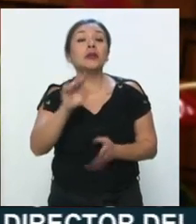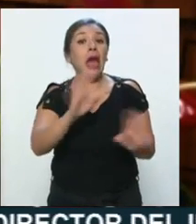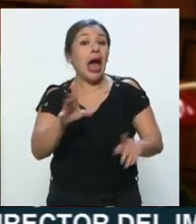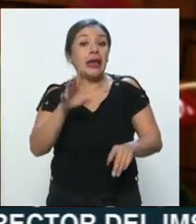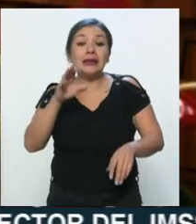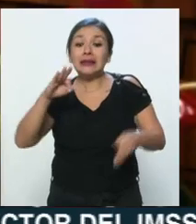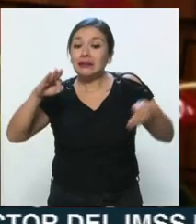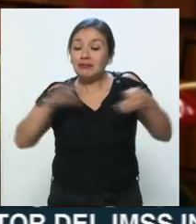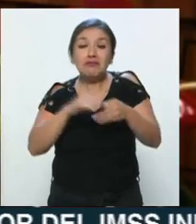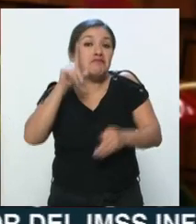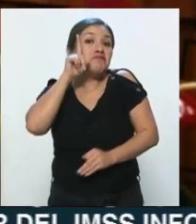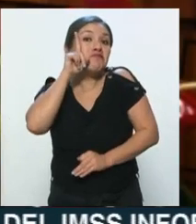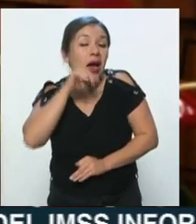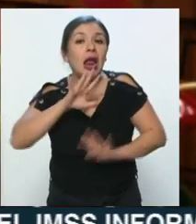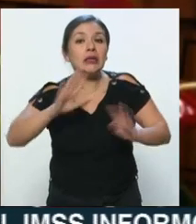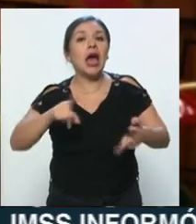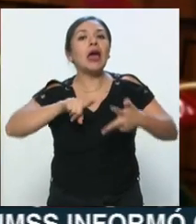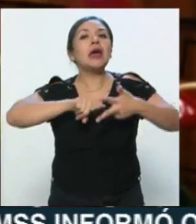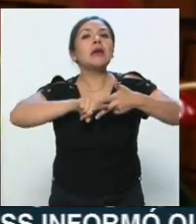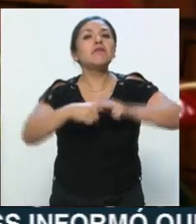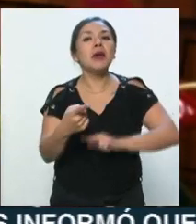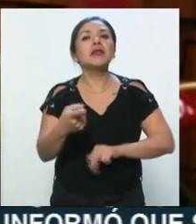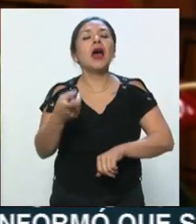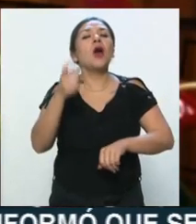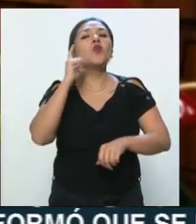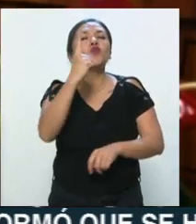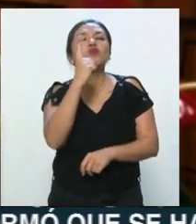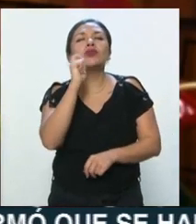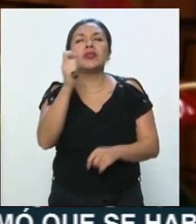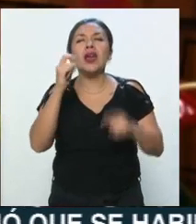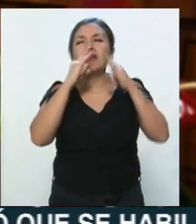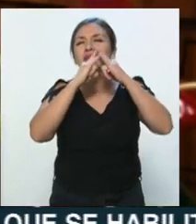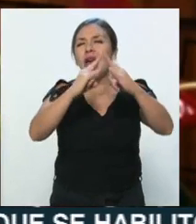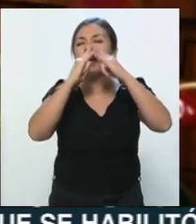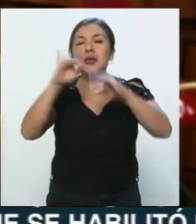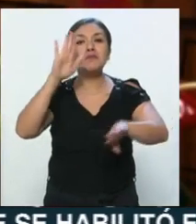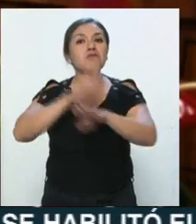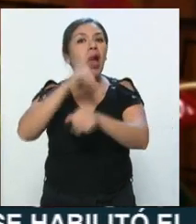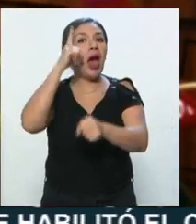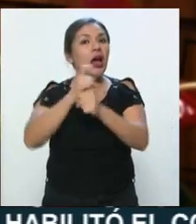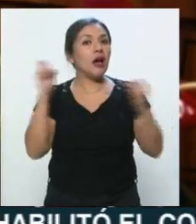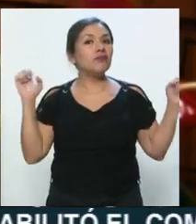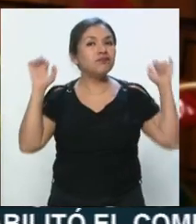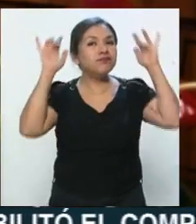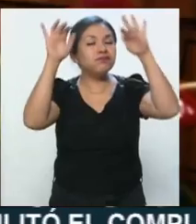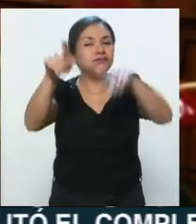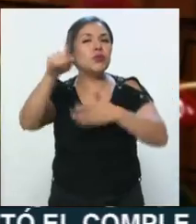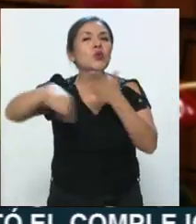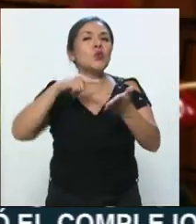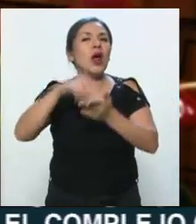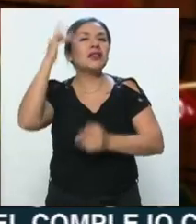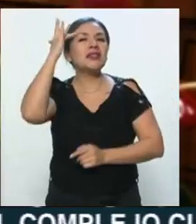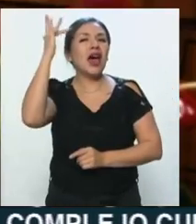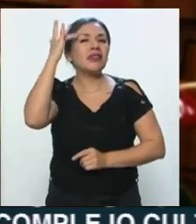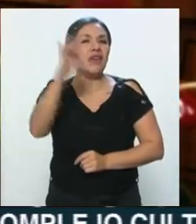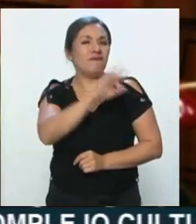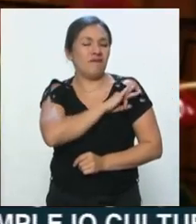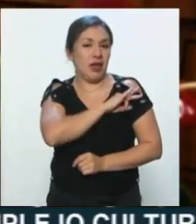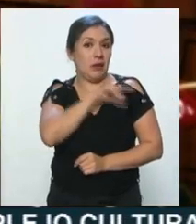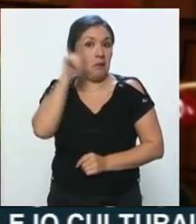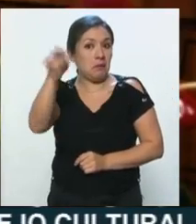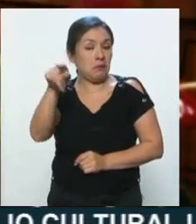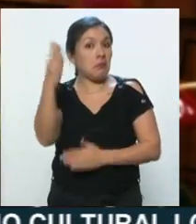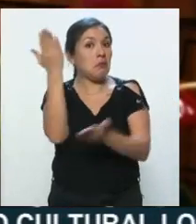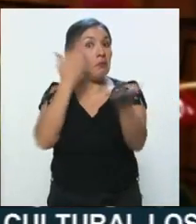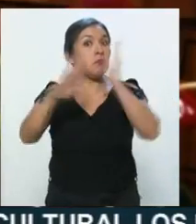siguiente iniciamos con el tianguis, uno de los tianguis más concurridos que está en Santa Fe y que fue un